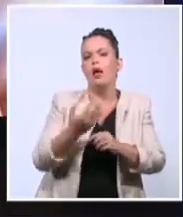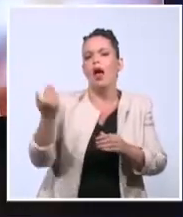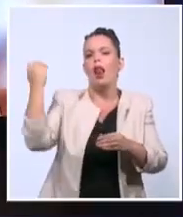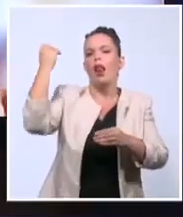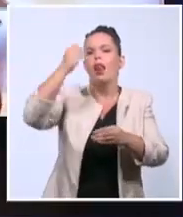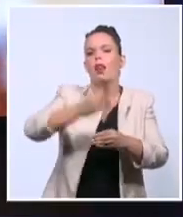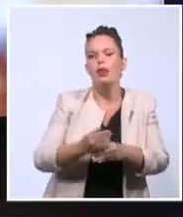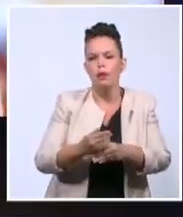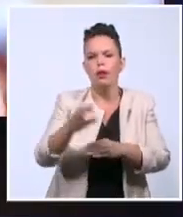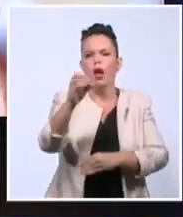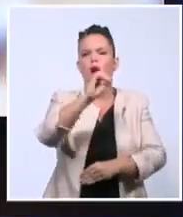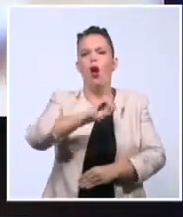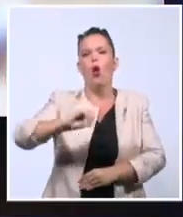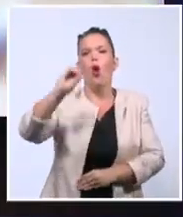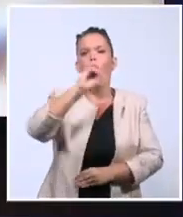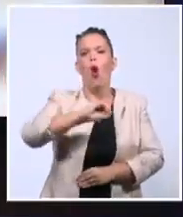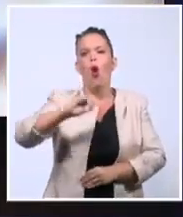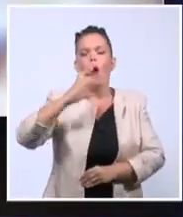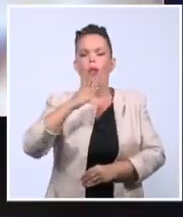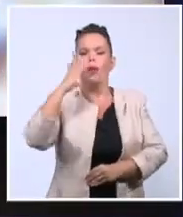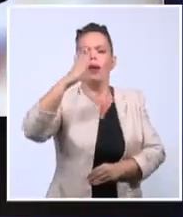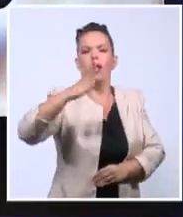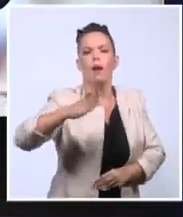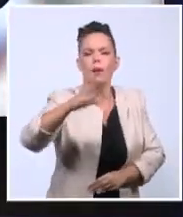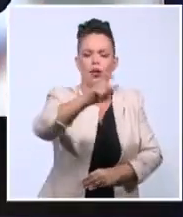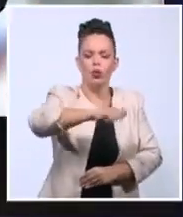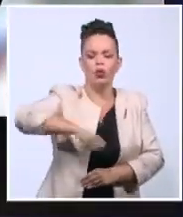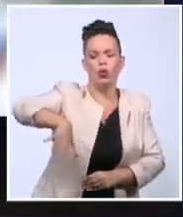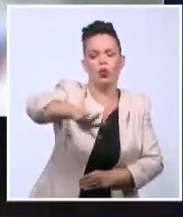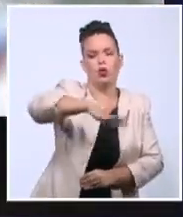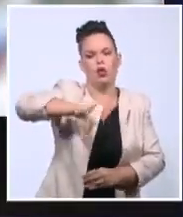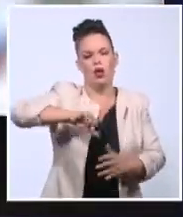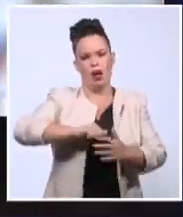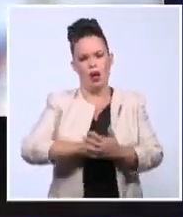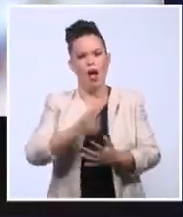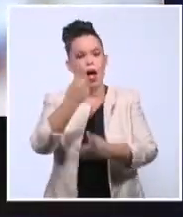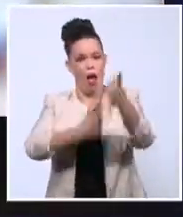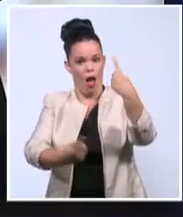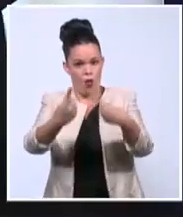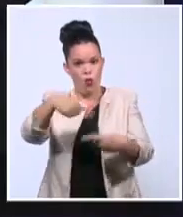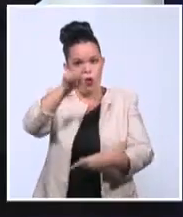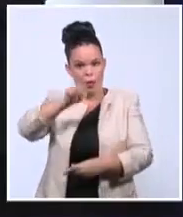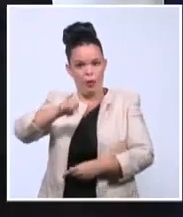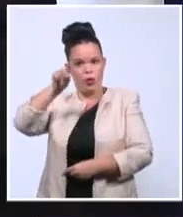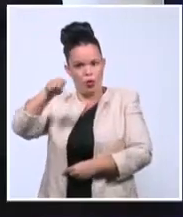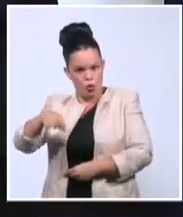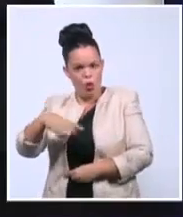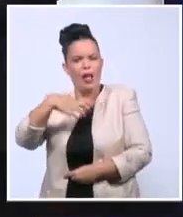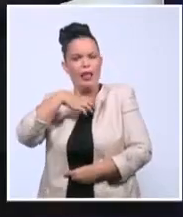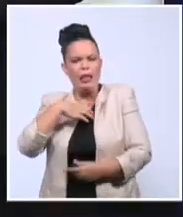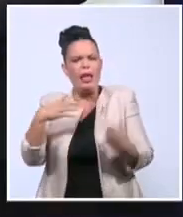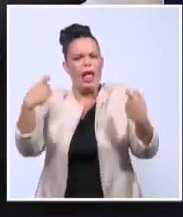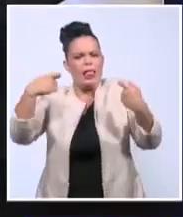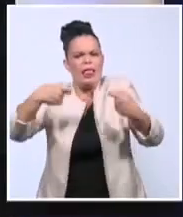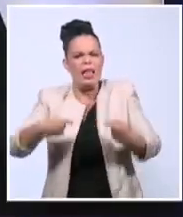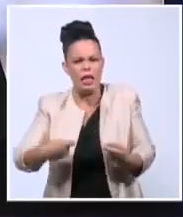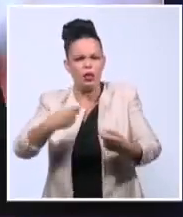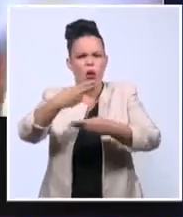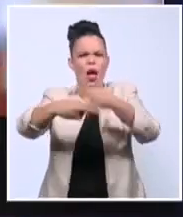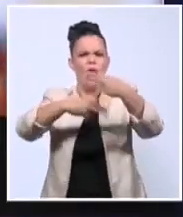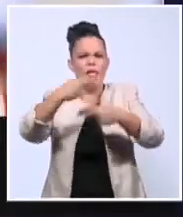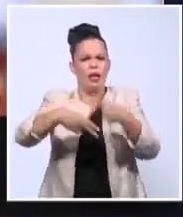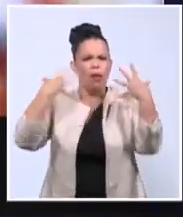sociedad, de cualquier sociedad. Alguien puede creerse con derecho a hacer lo que se le ocurra, sin límites, sin